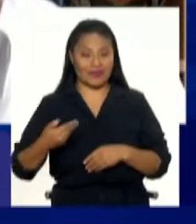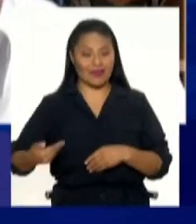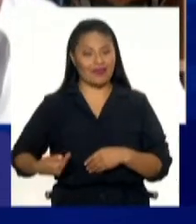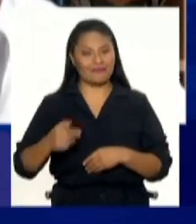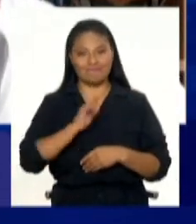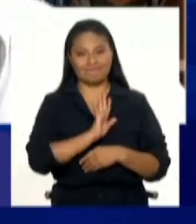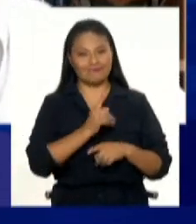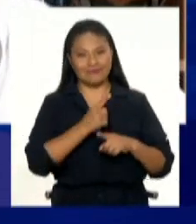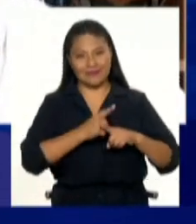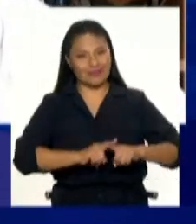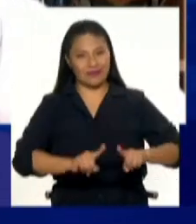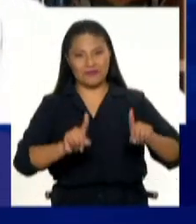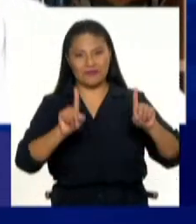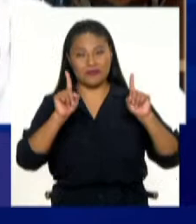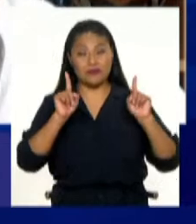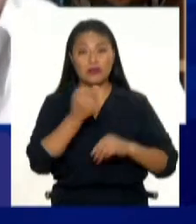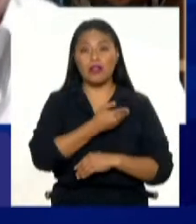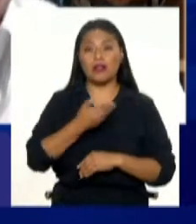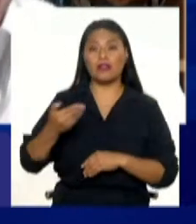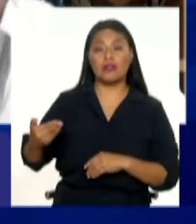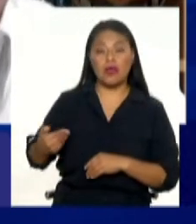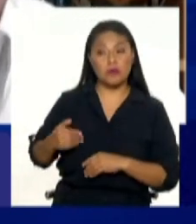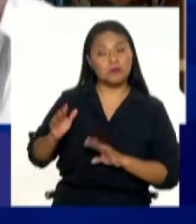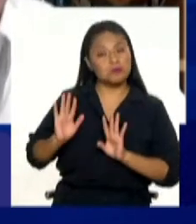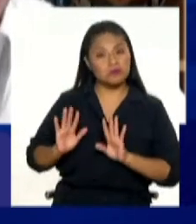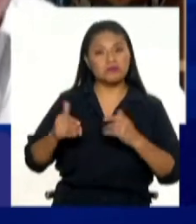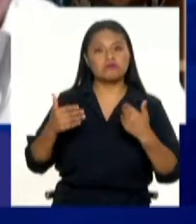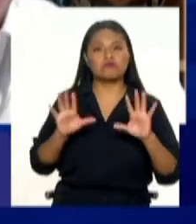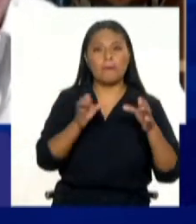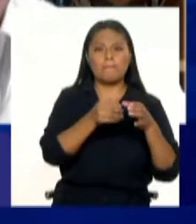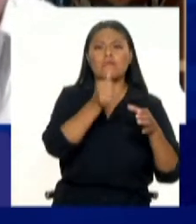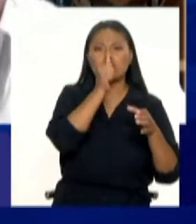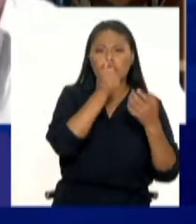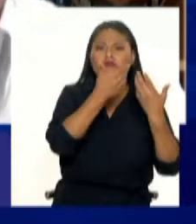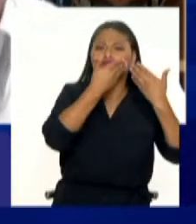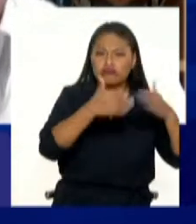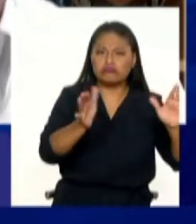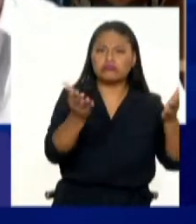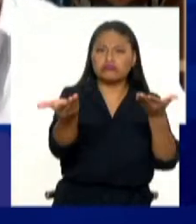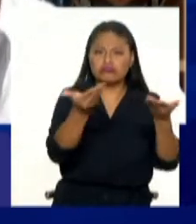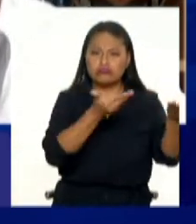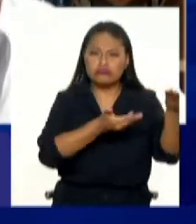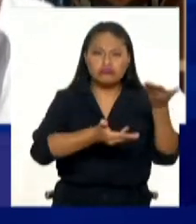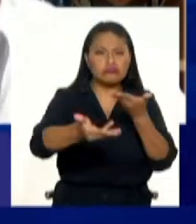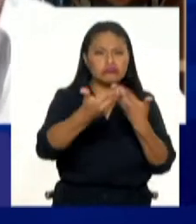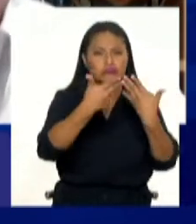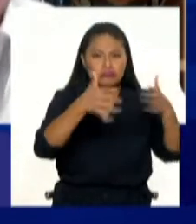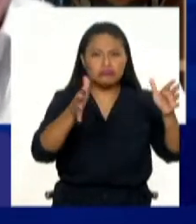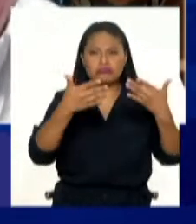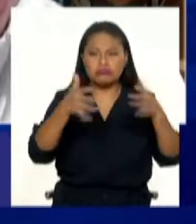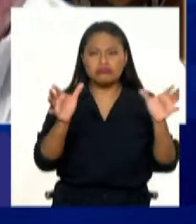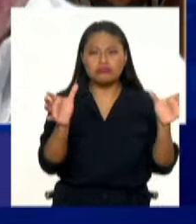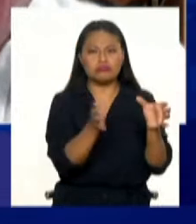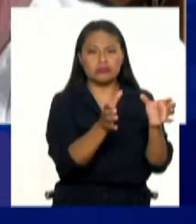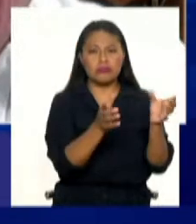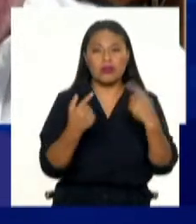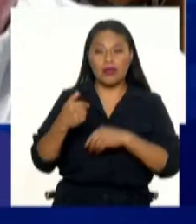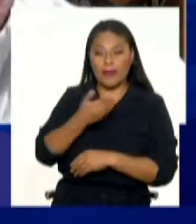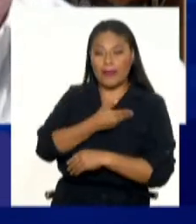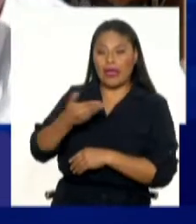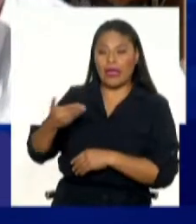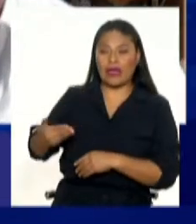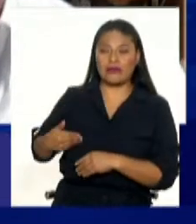O sea, aquí el problema es que lo que está ocurriendo en el mundo privado, que está más en línea con las tendencias globales, no se ve